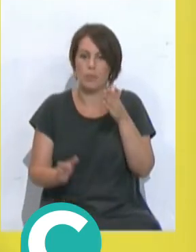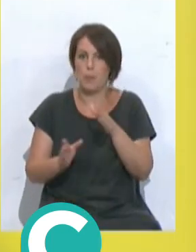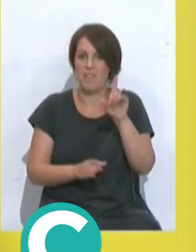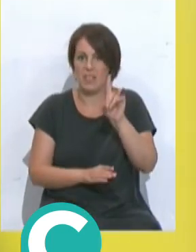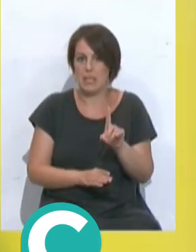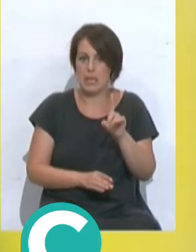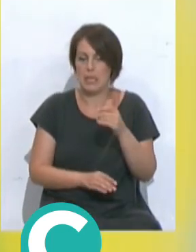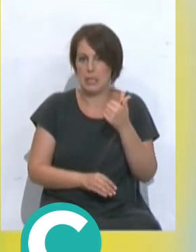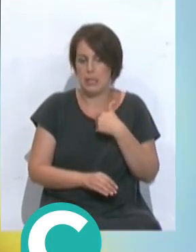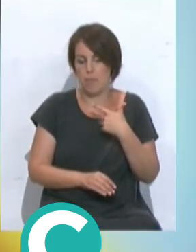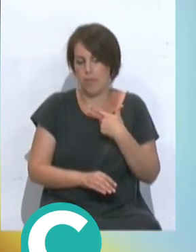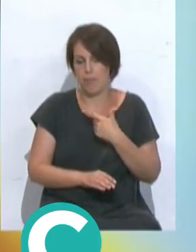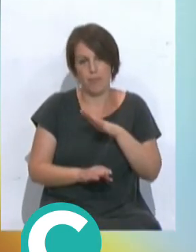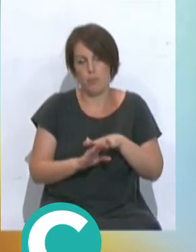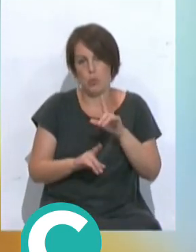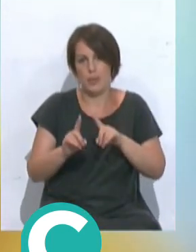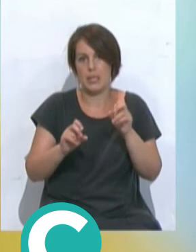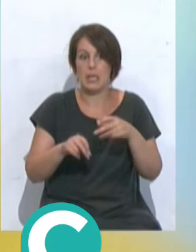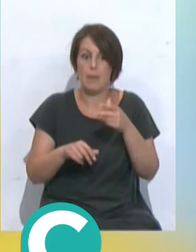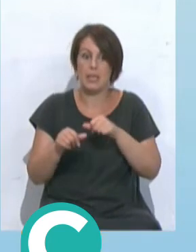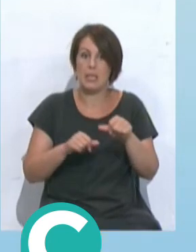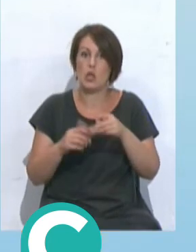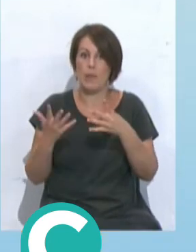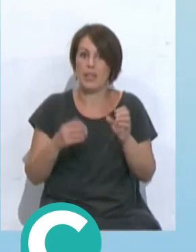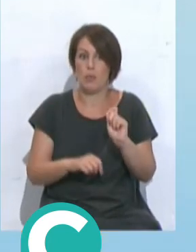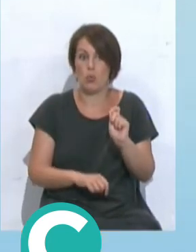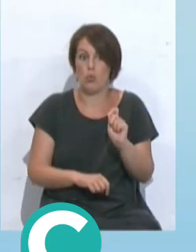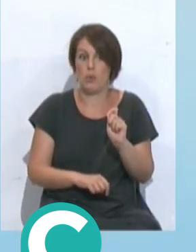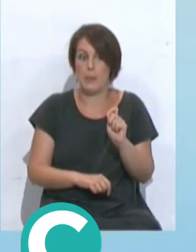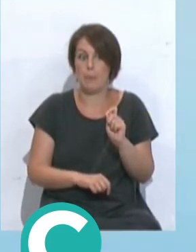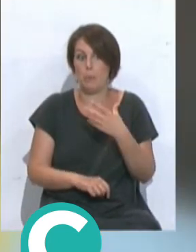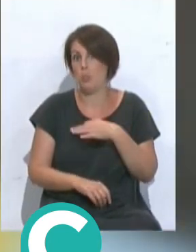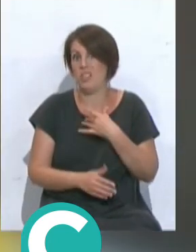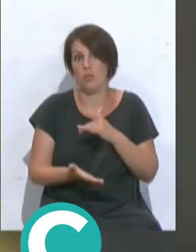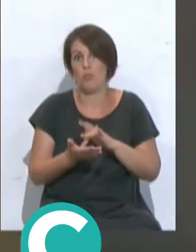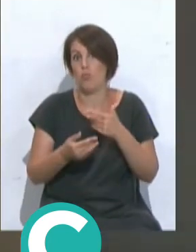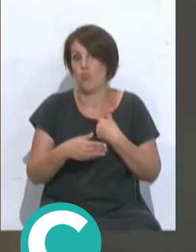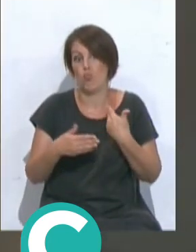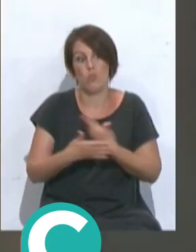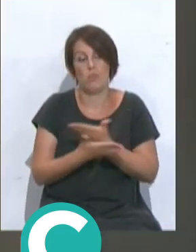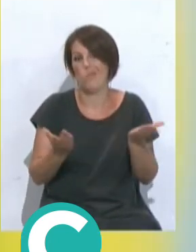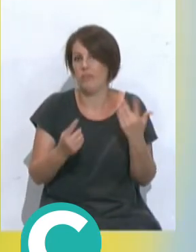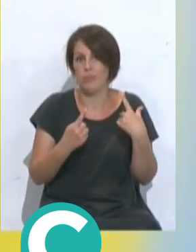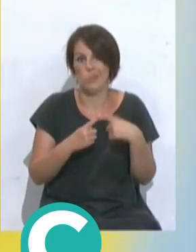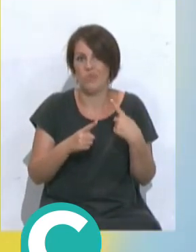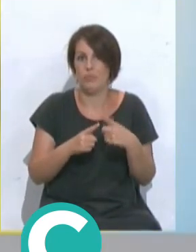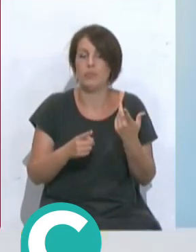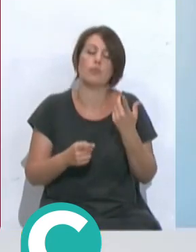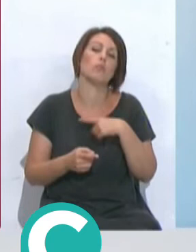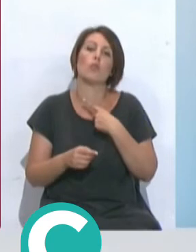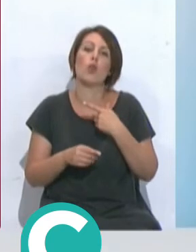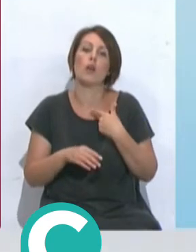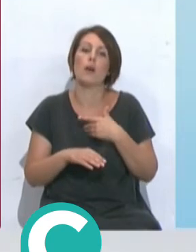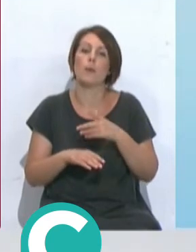fase la pasarán sin problemas a partir de ahí a 90 minutos puede pasar de todo nosotros en la Euro llegamos a semifinales pero en 90